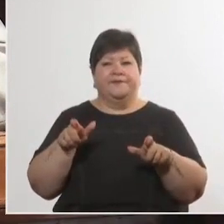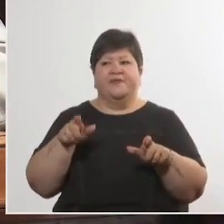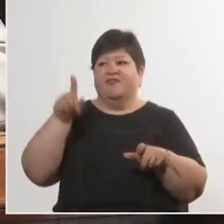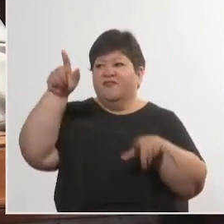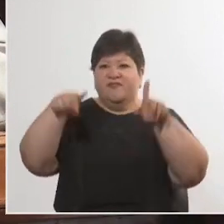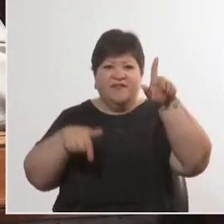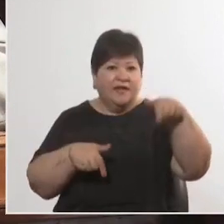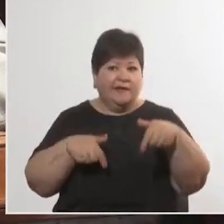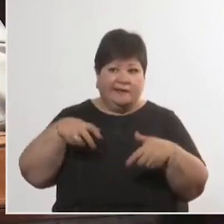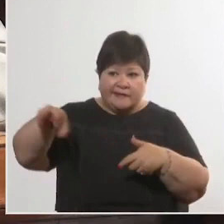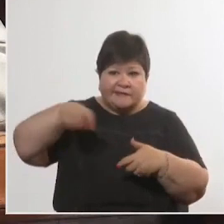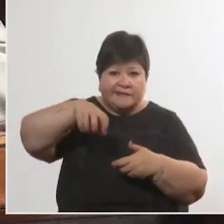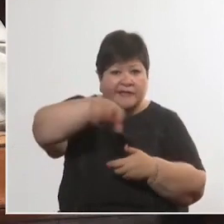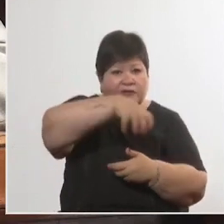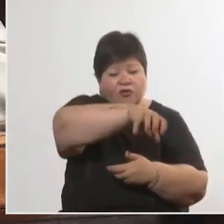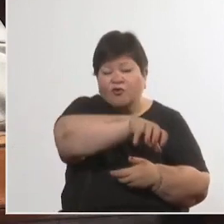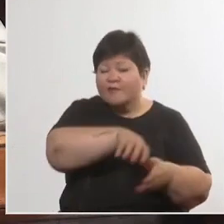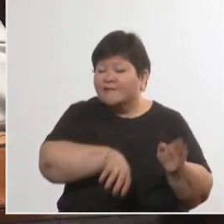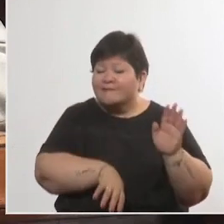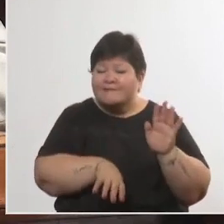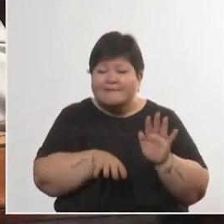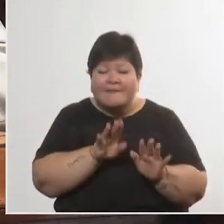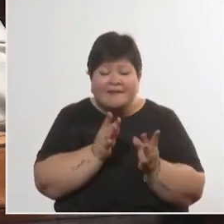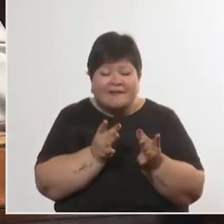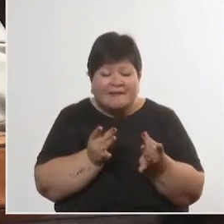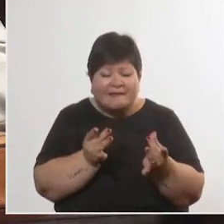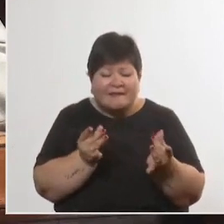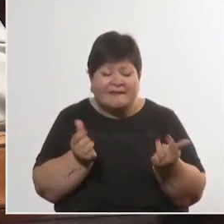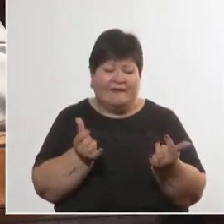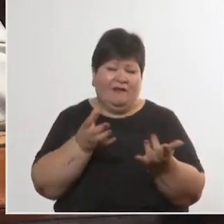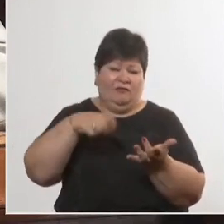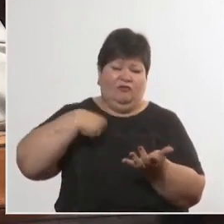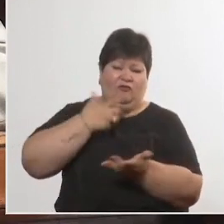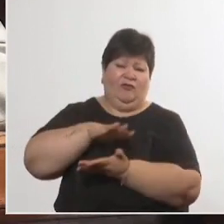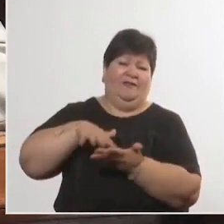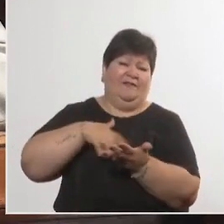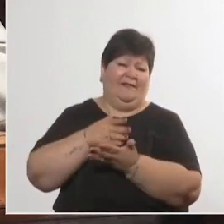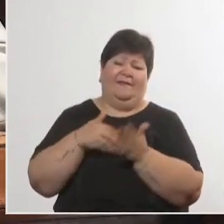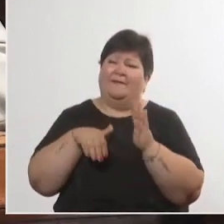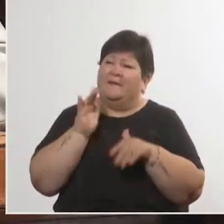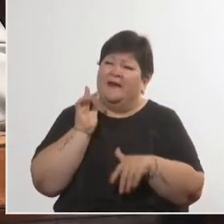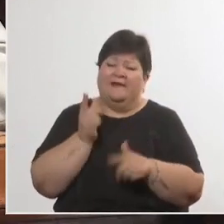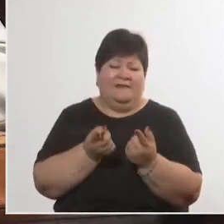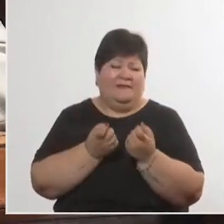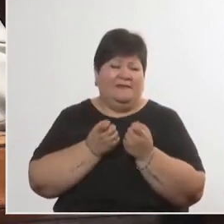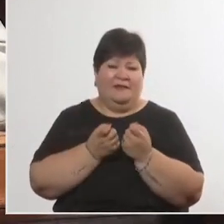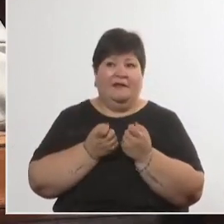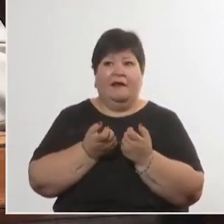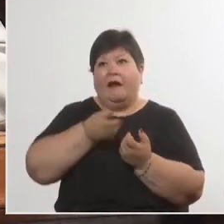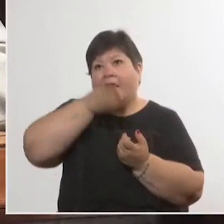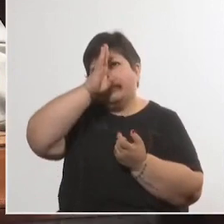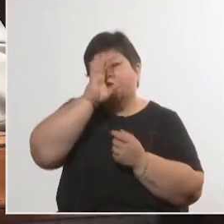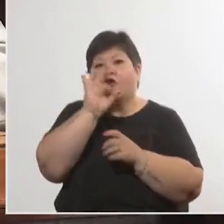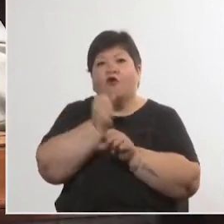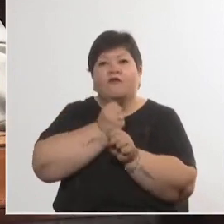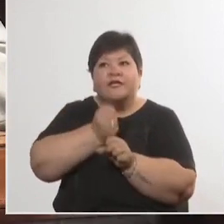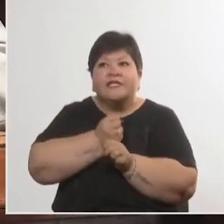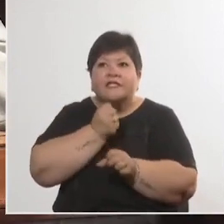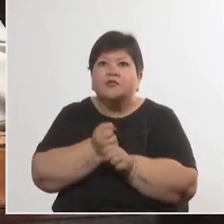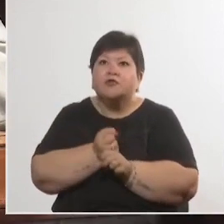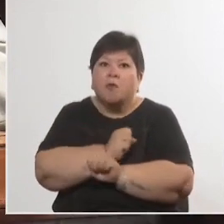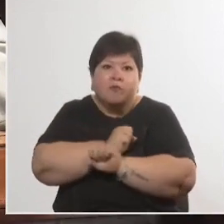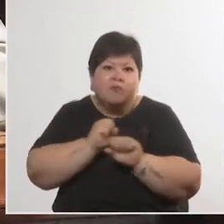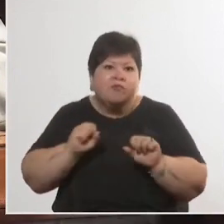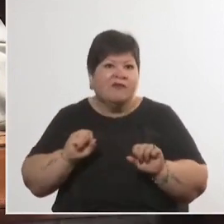los sectores más frágiles de la sociedad que con artesanía y en base al aprendizaje de oficios pueden salir adelante en la